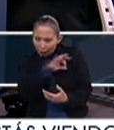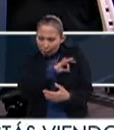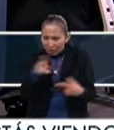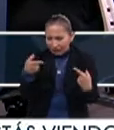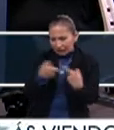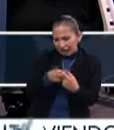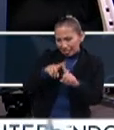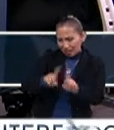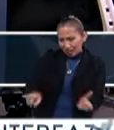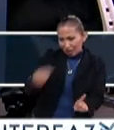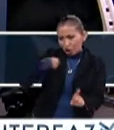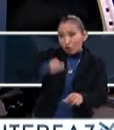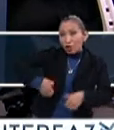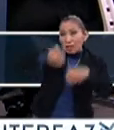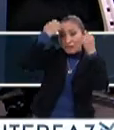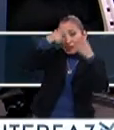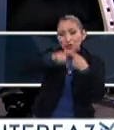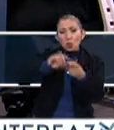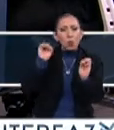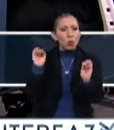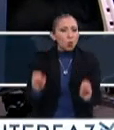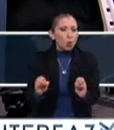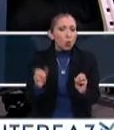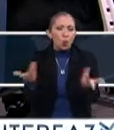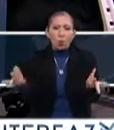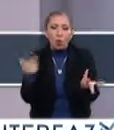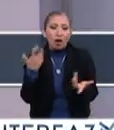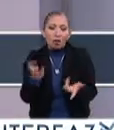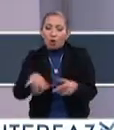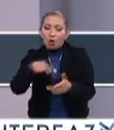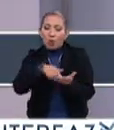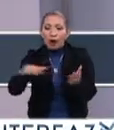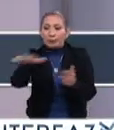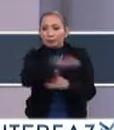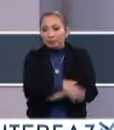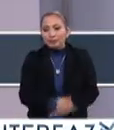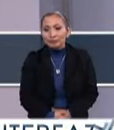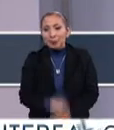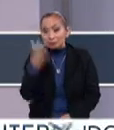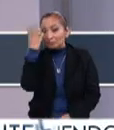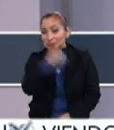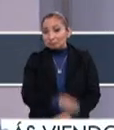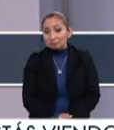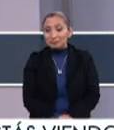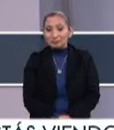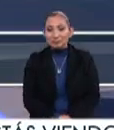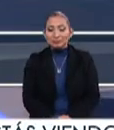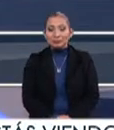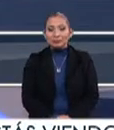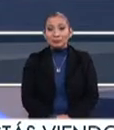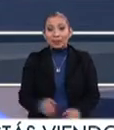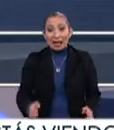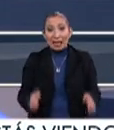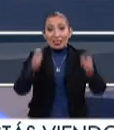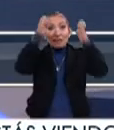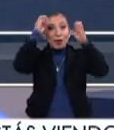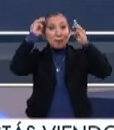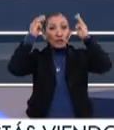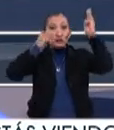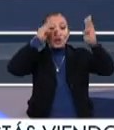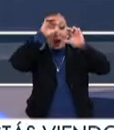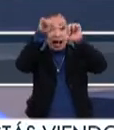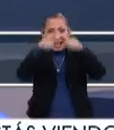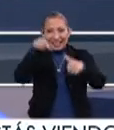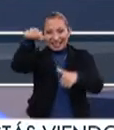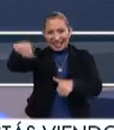contrastar también con nuestra arquitectura, con nuestros, pues con nuestros espacios, entonces queda lindísimo. Finalmente el edificio del Museo Nacional de